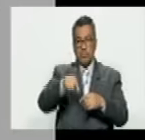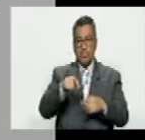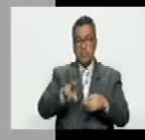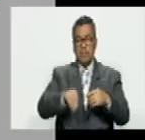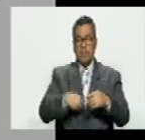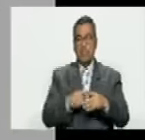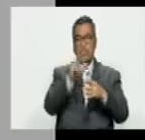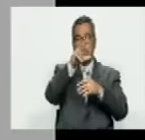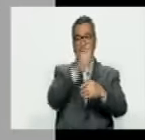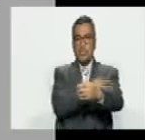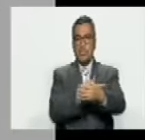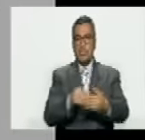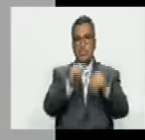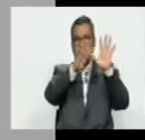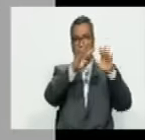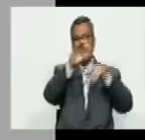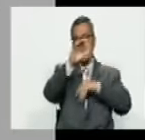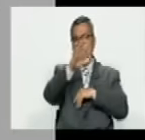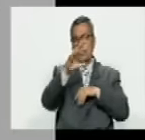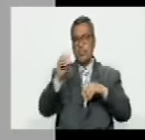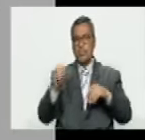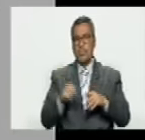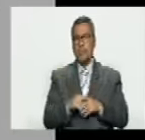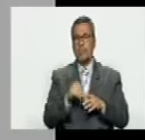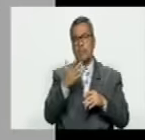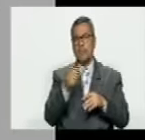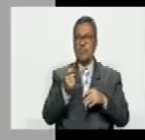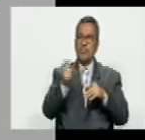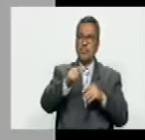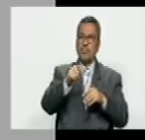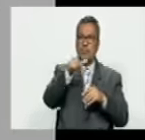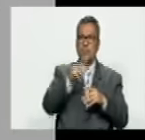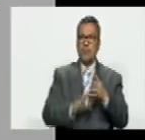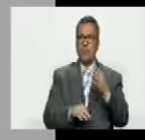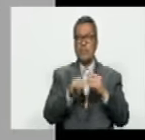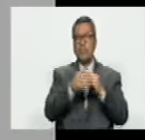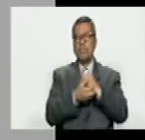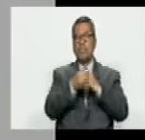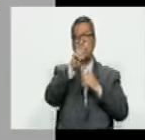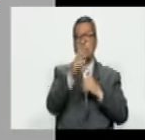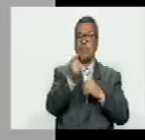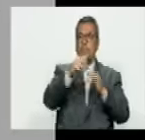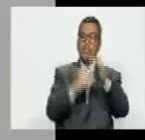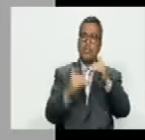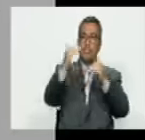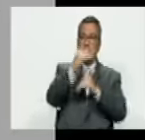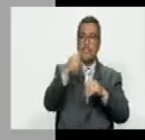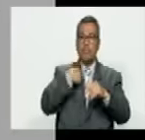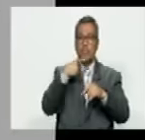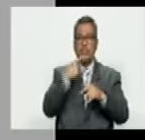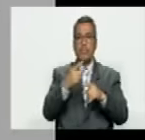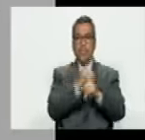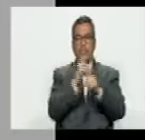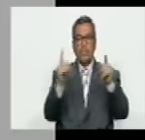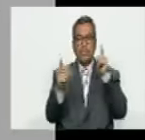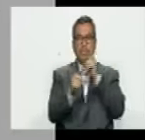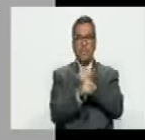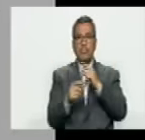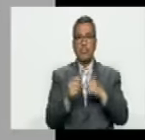3.980.000 casi 4 millones o sea 2 millones de ventaja pero él decía que era al revés